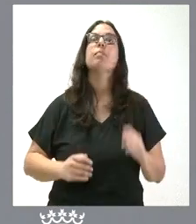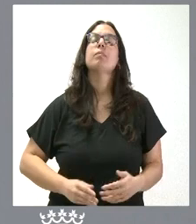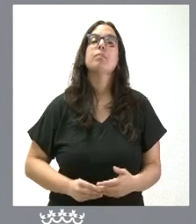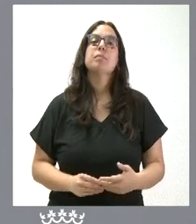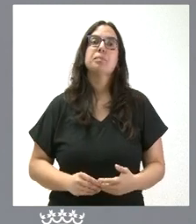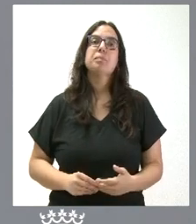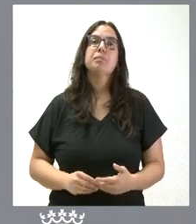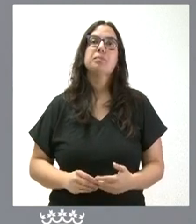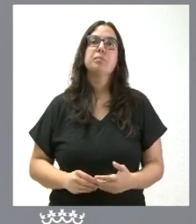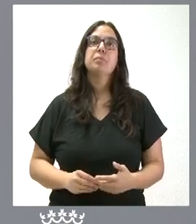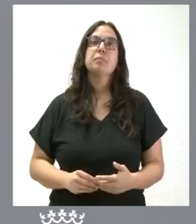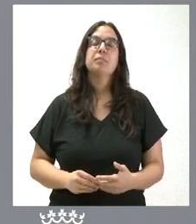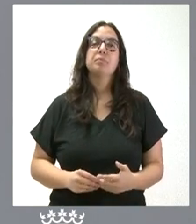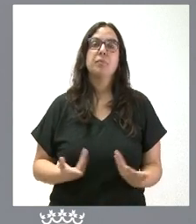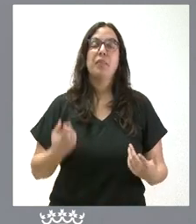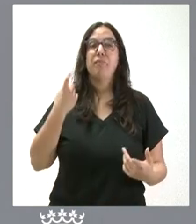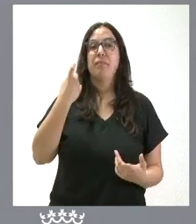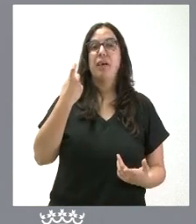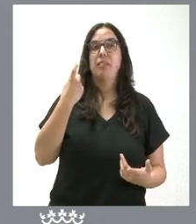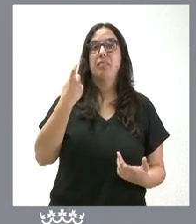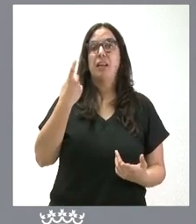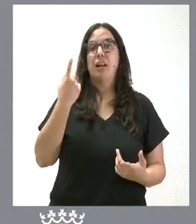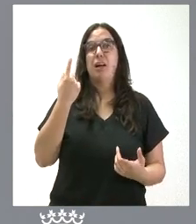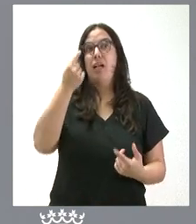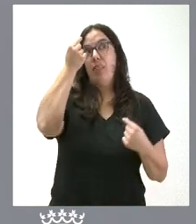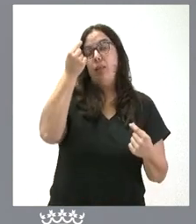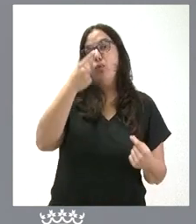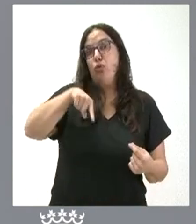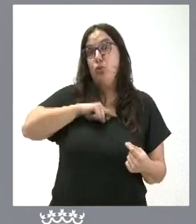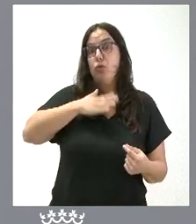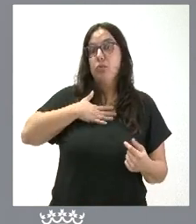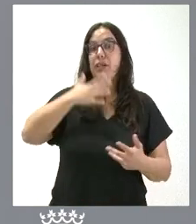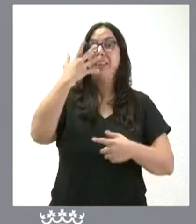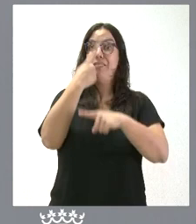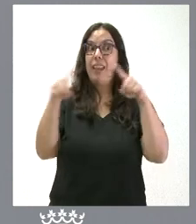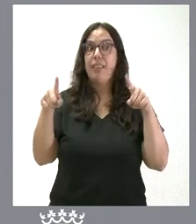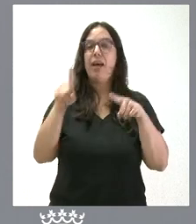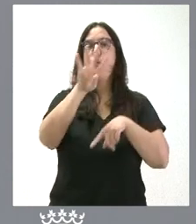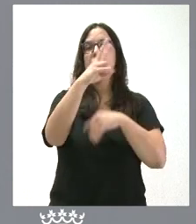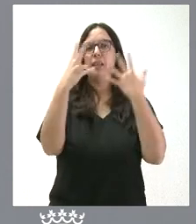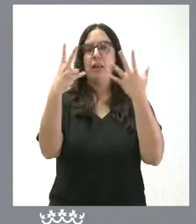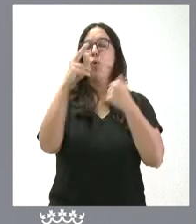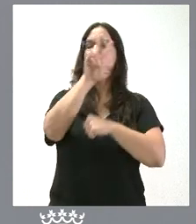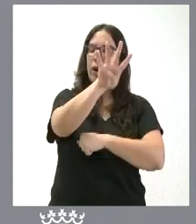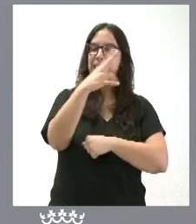le faltaría, de acuerdo con esta liquidación, esta cifra a nuestro juicio de 42 millones de euros.